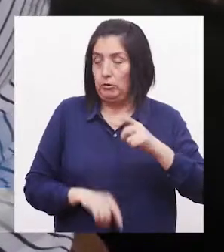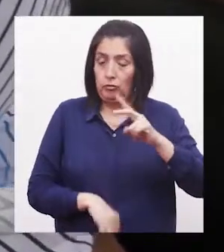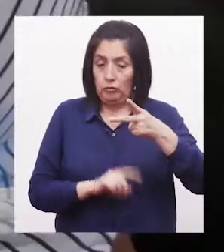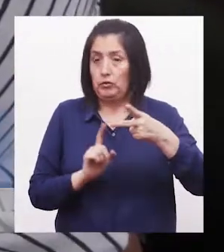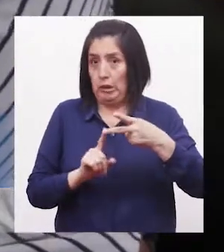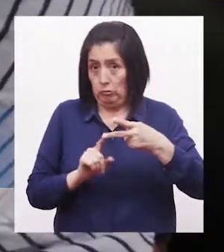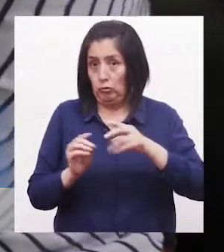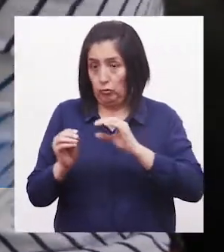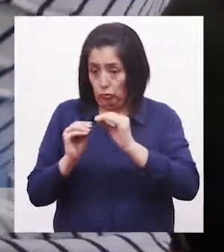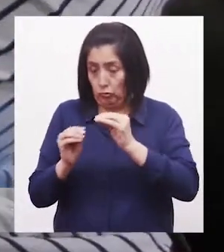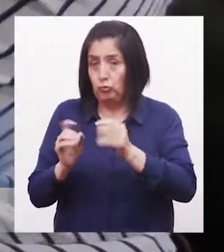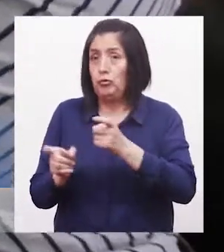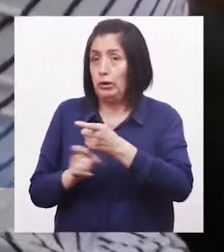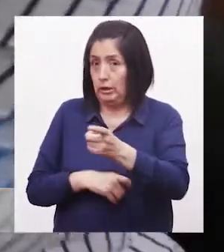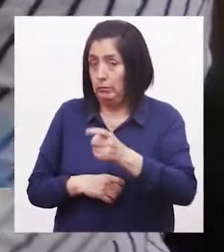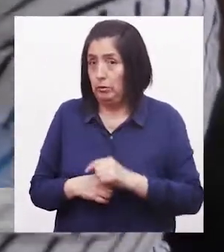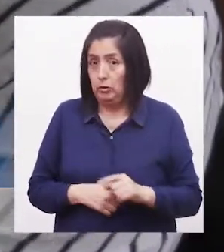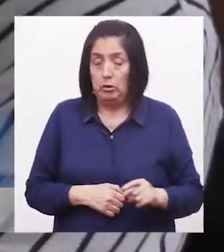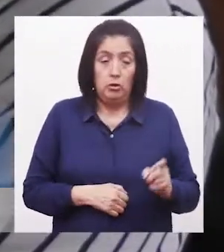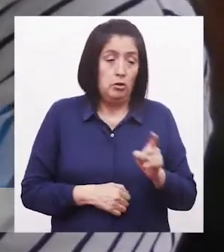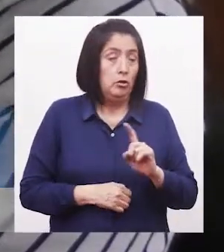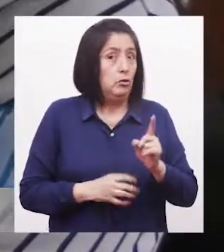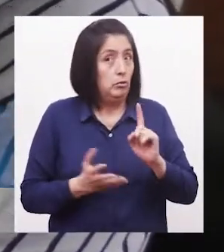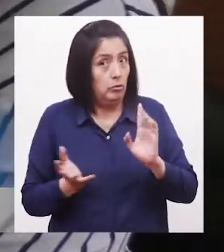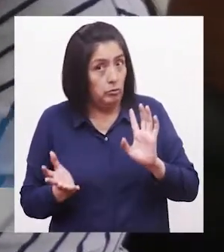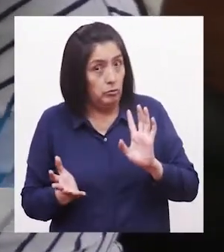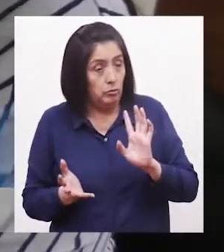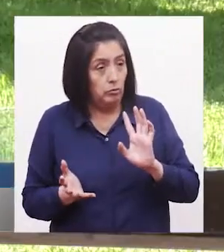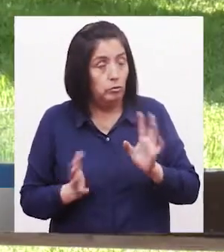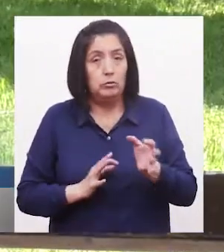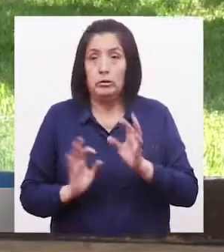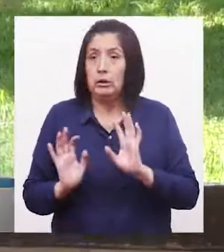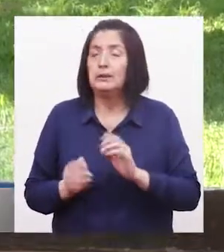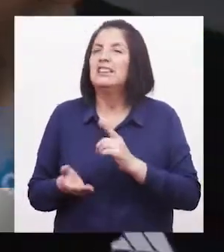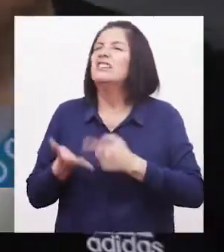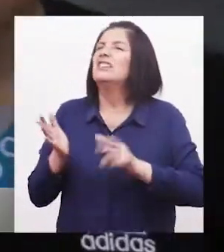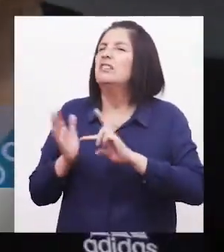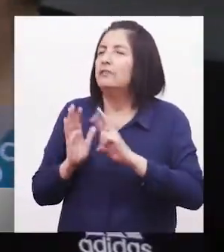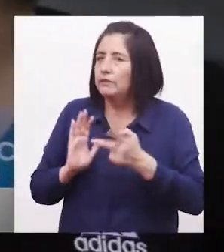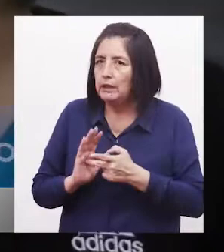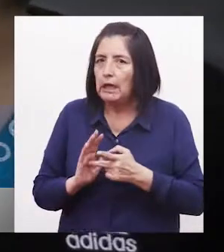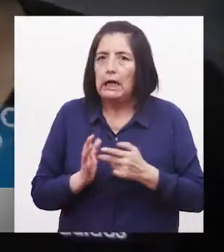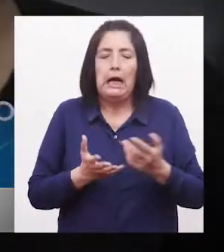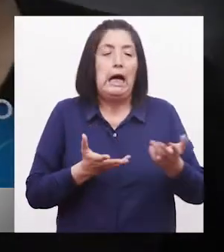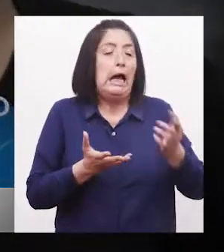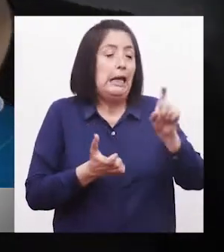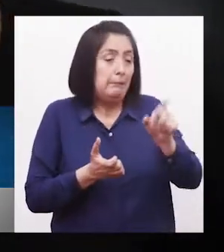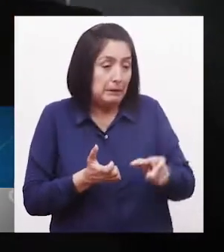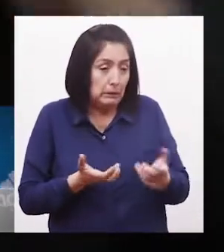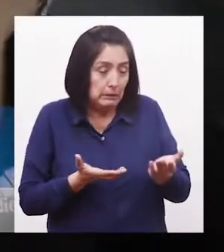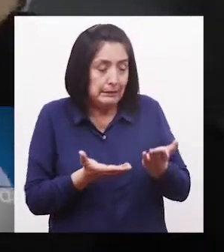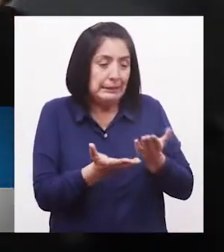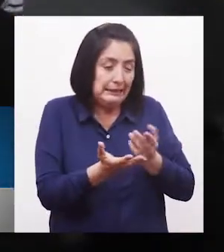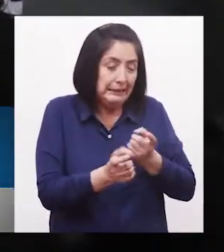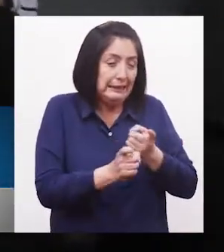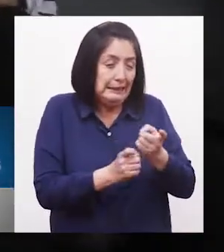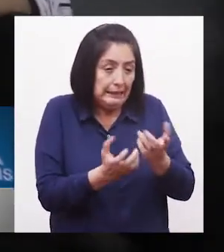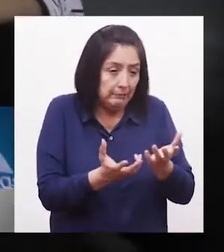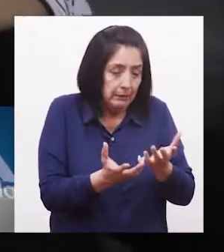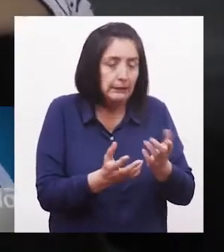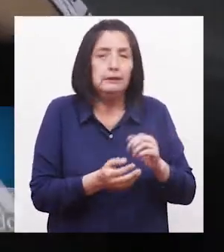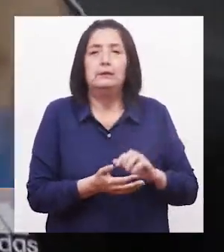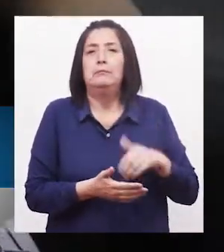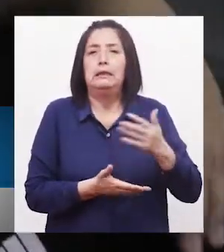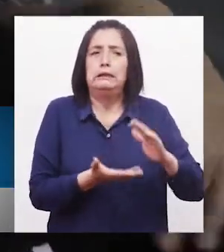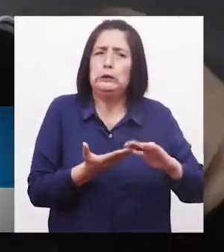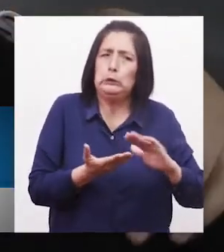reparar el daño No intentarlo, sino reparar el daño Es decir, atender a la persona y ir más allá de